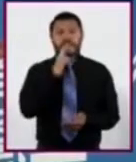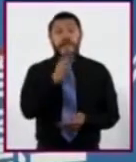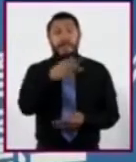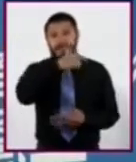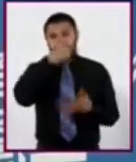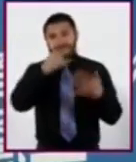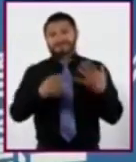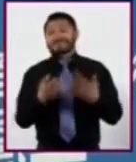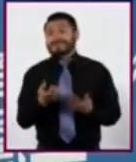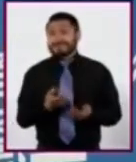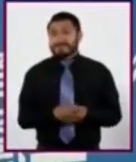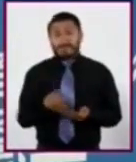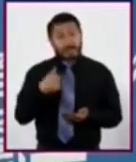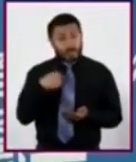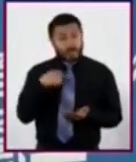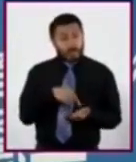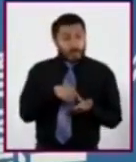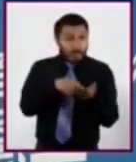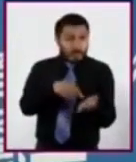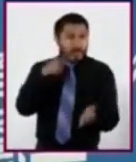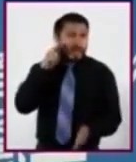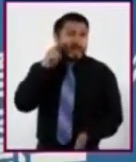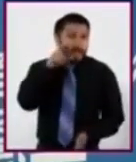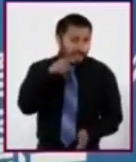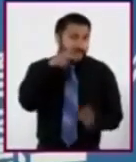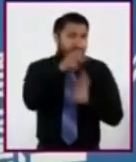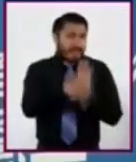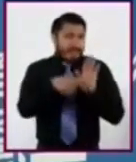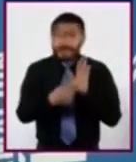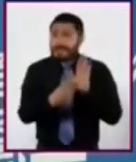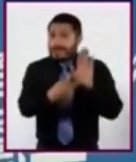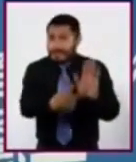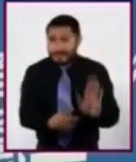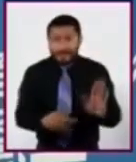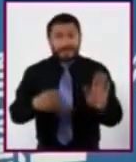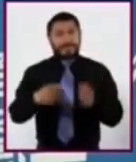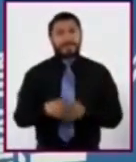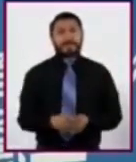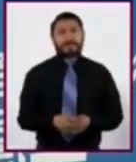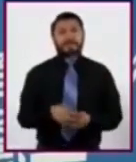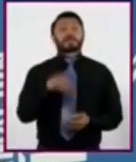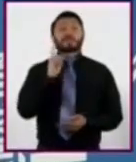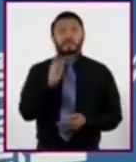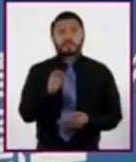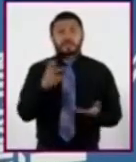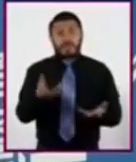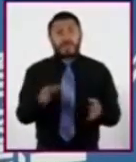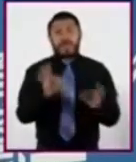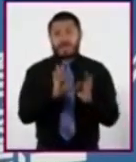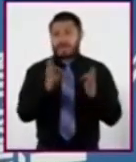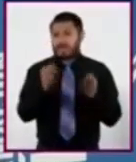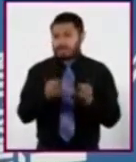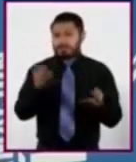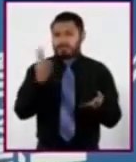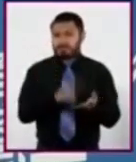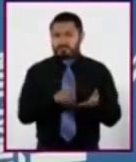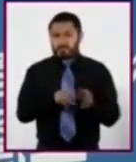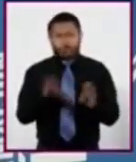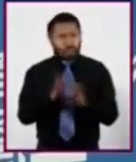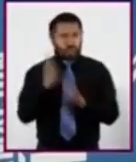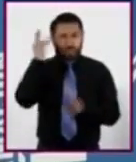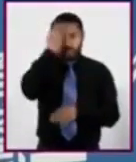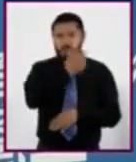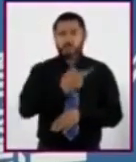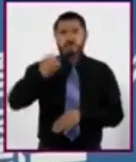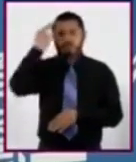cuestiones, les propongo que veamos el siguiente segmento que plantea una estrategia valorativa para